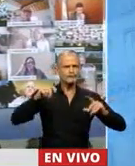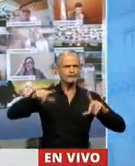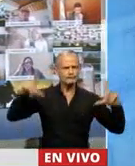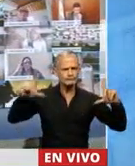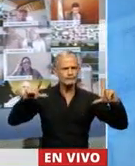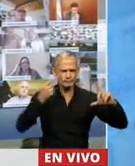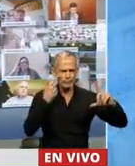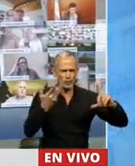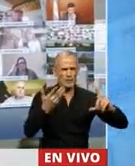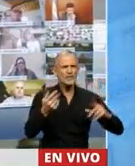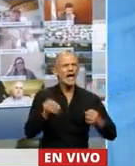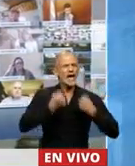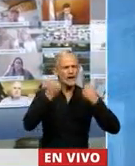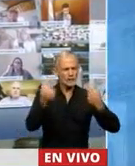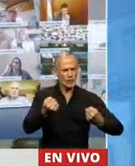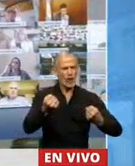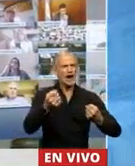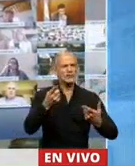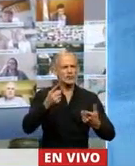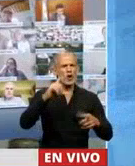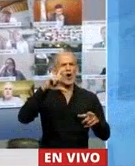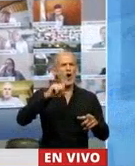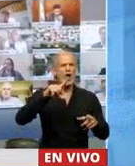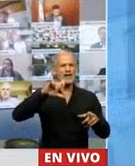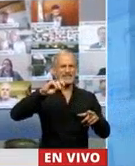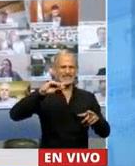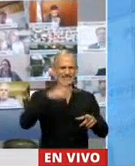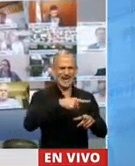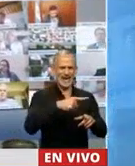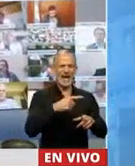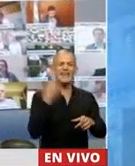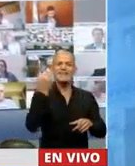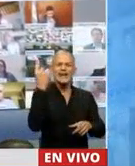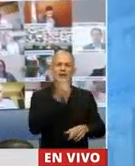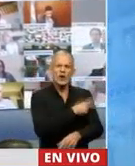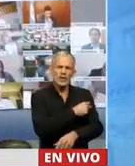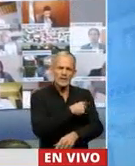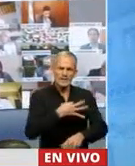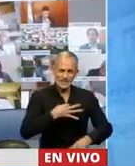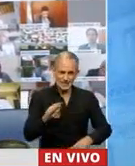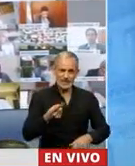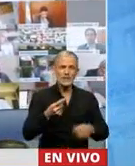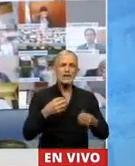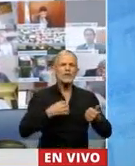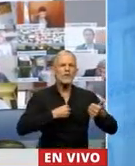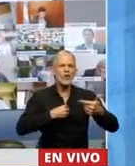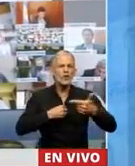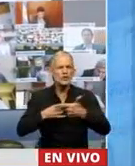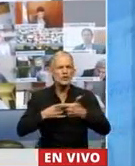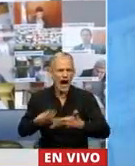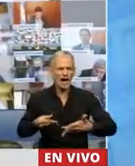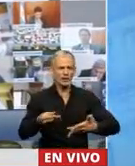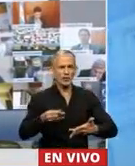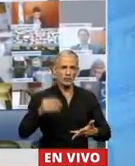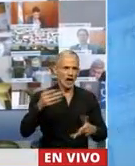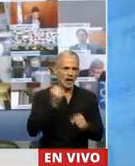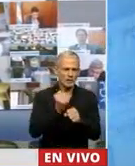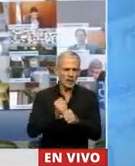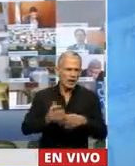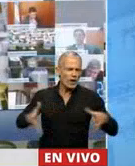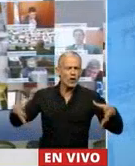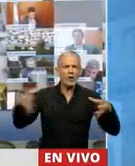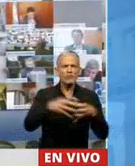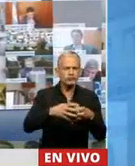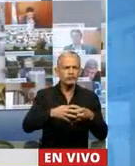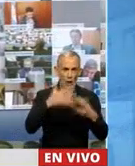reconocimiento al esfuerzo a Cocha, que es el director de Defensa Civil, a los voluntarios. Hay una tarea colectiva descomunal